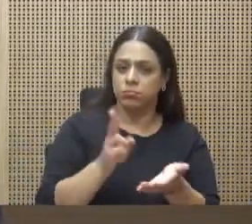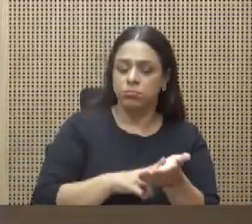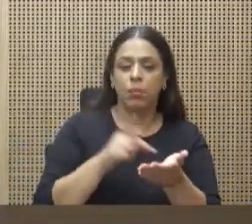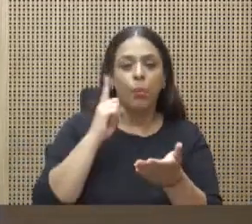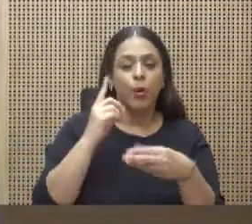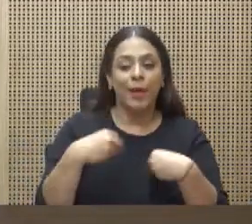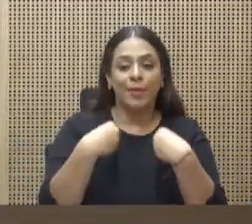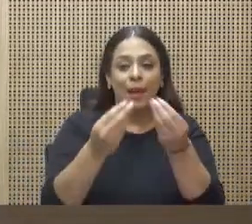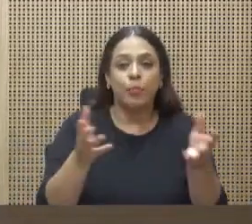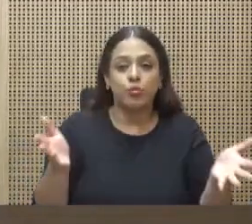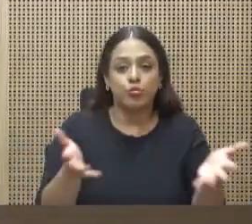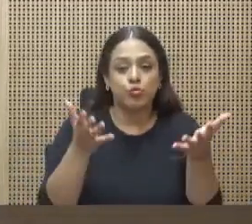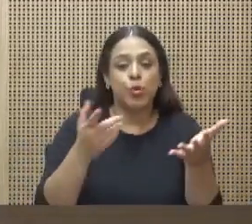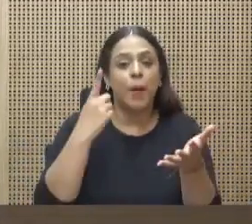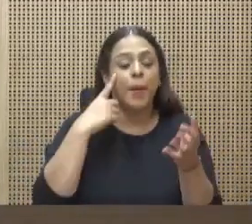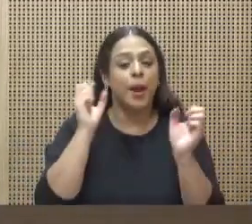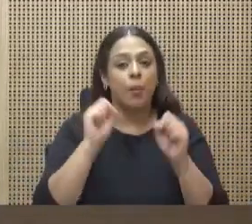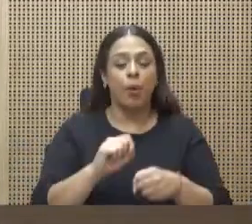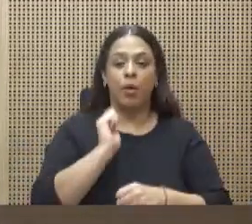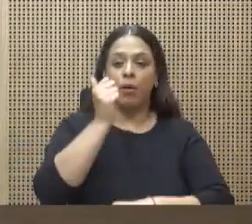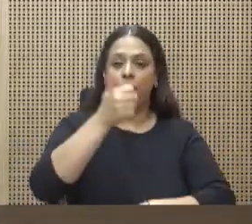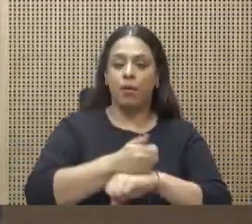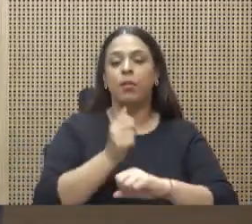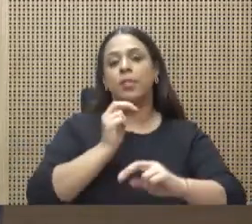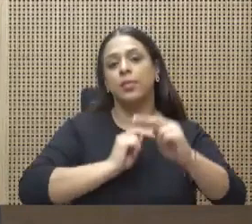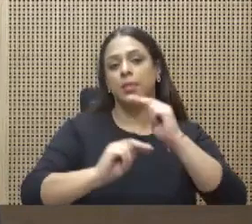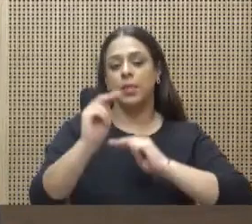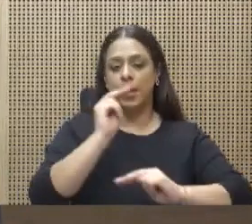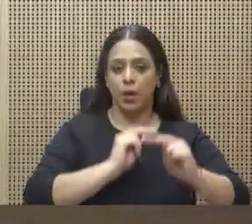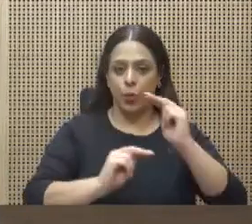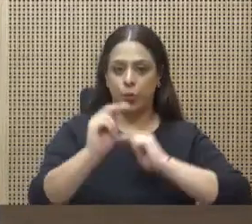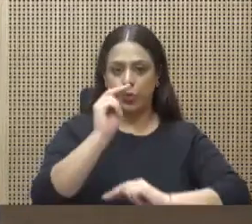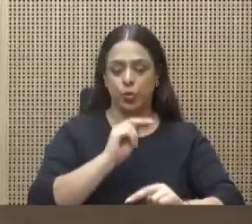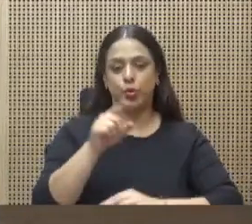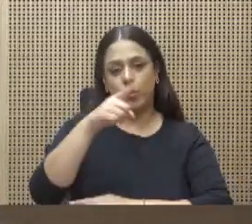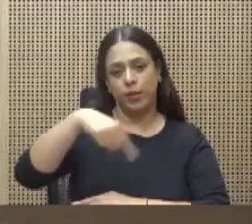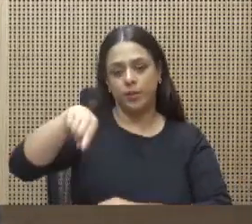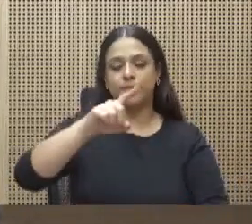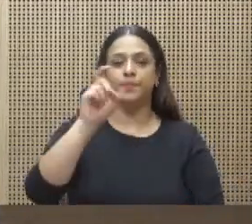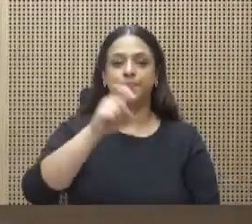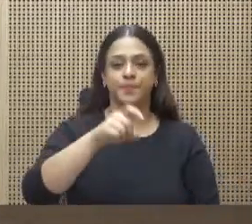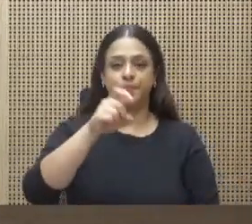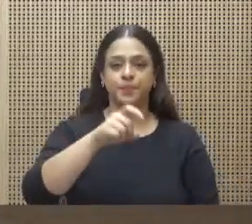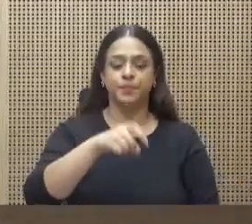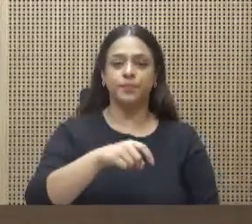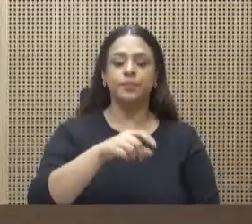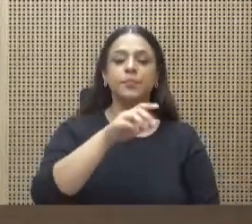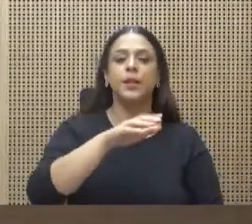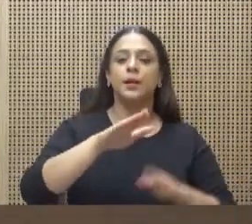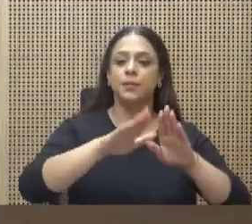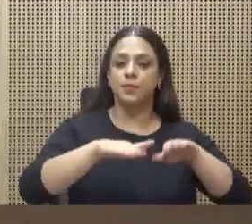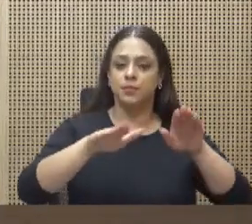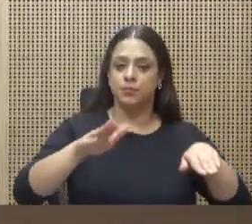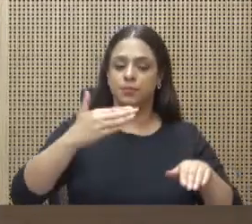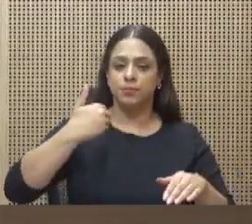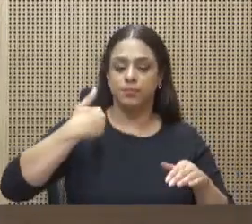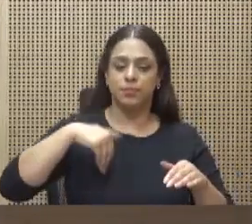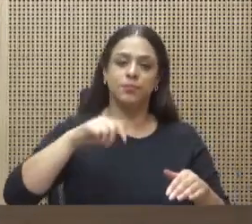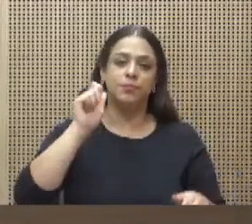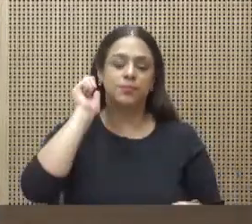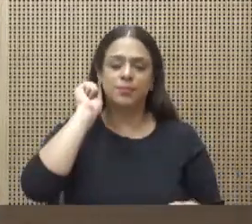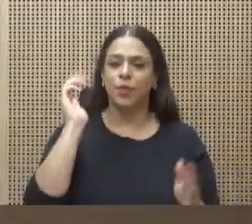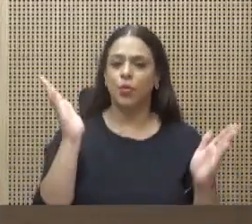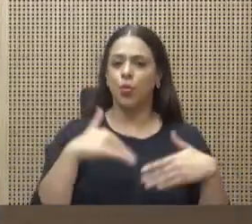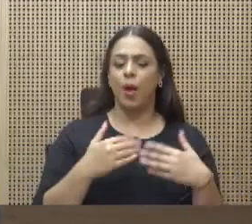se puedan establecer negocios donde son necesarios. Donde los niños y niñas no les tengan miedo a las matemáticas